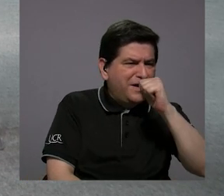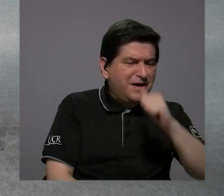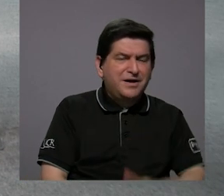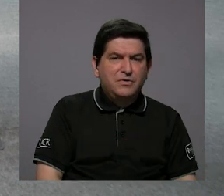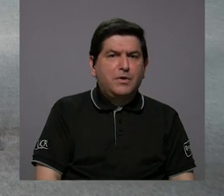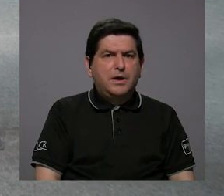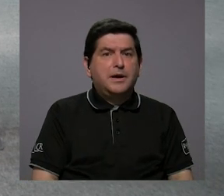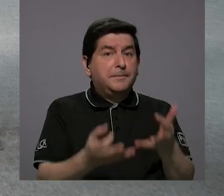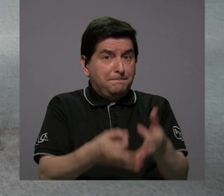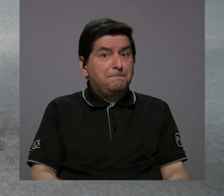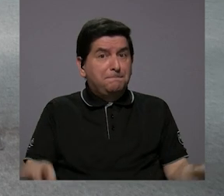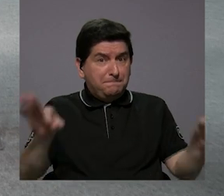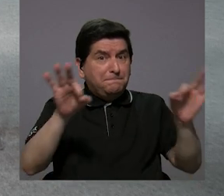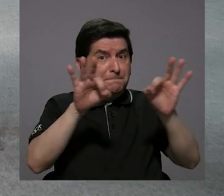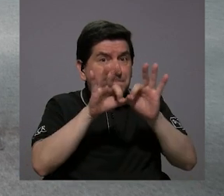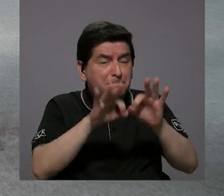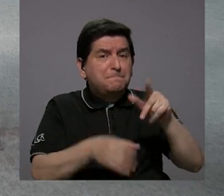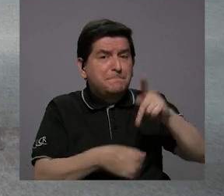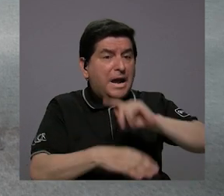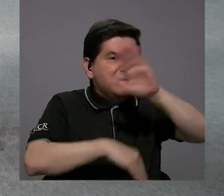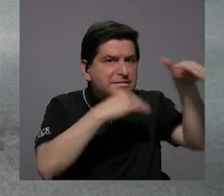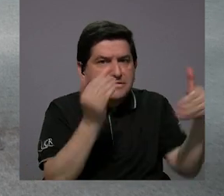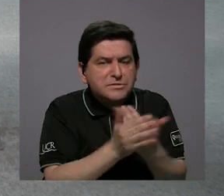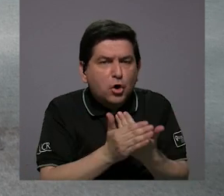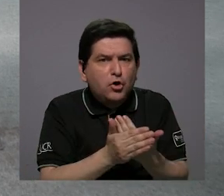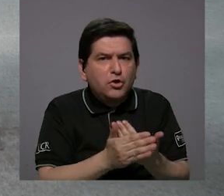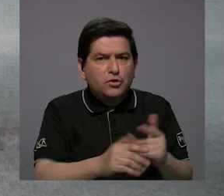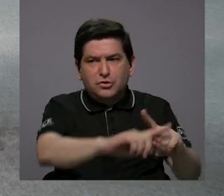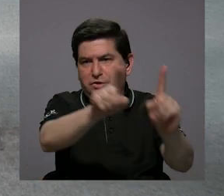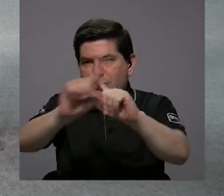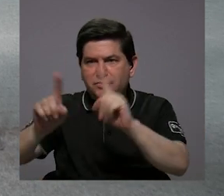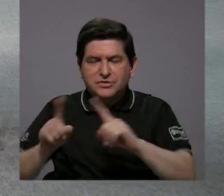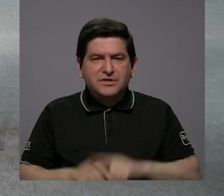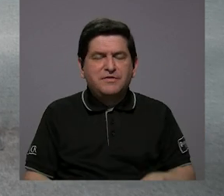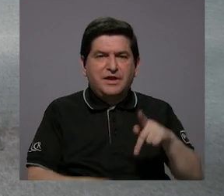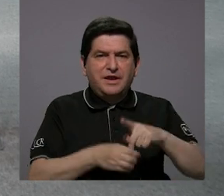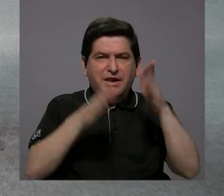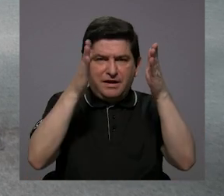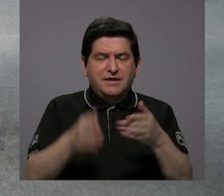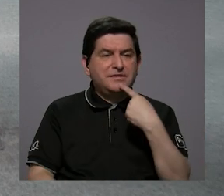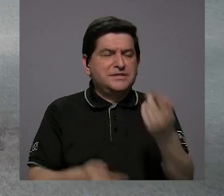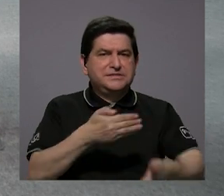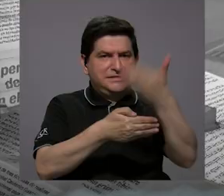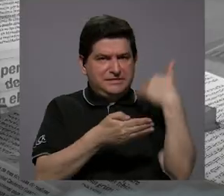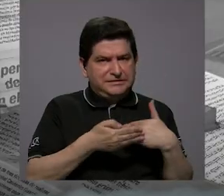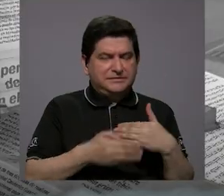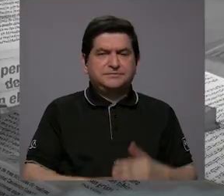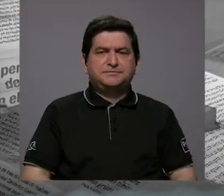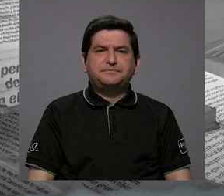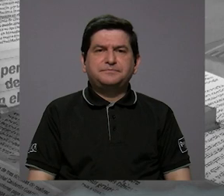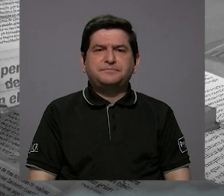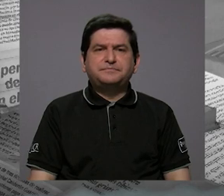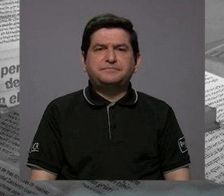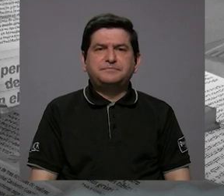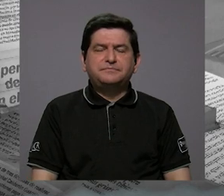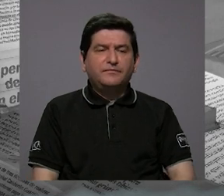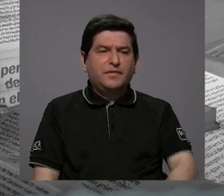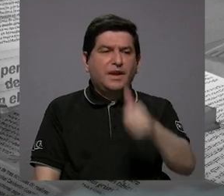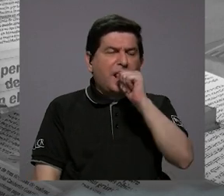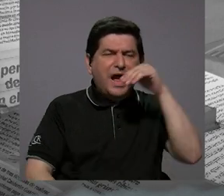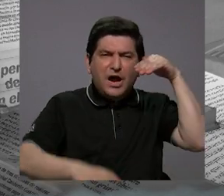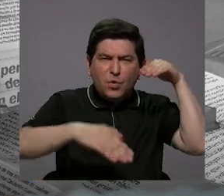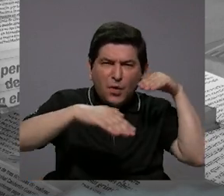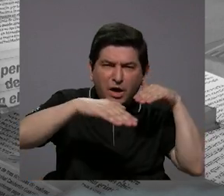hídrico, es muy importante que se participen todos esos actores que mencioné. En cuanto a